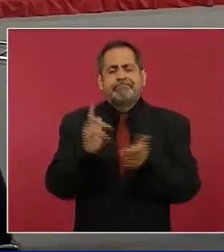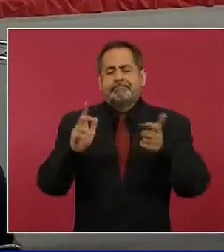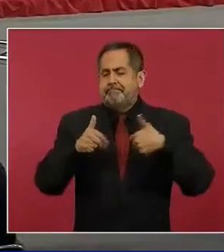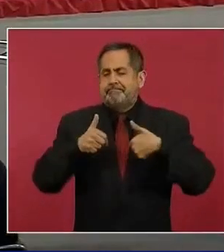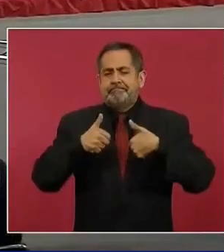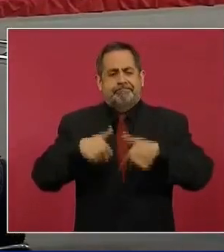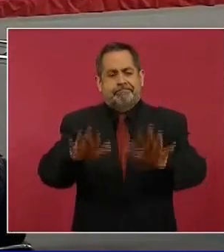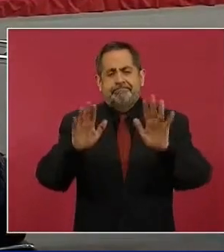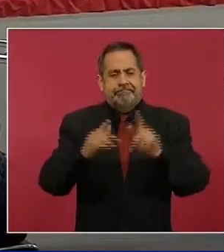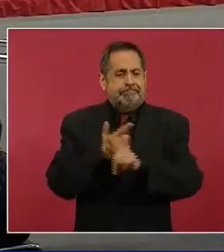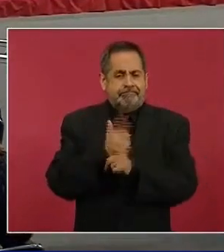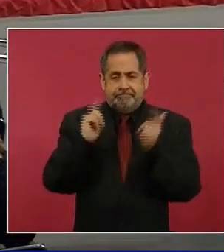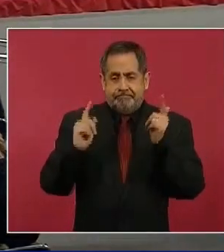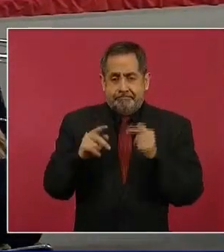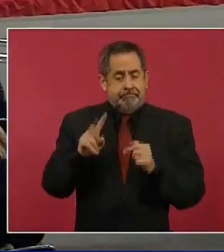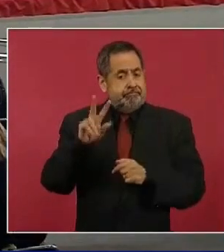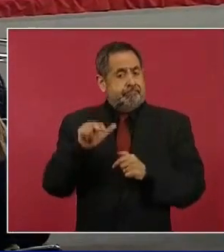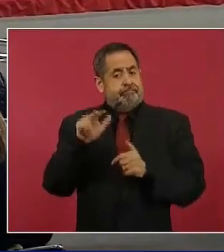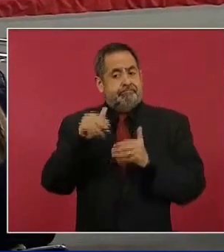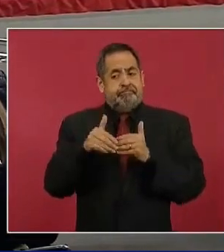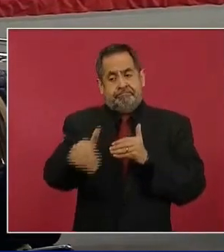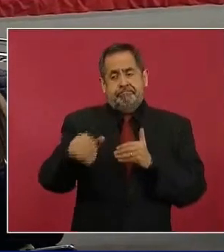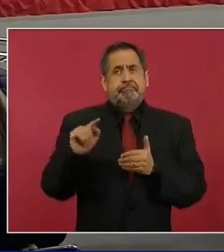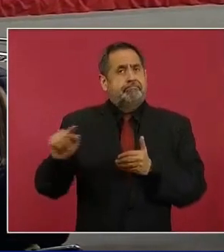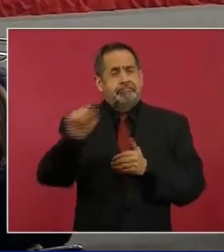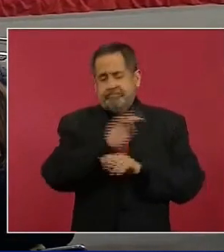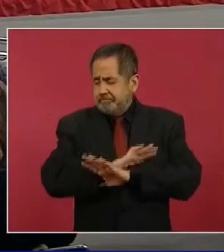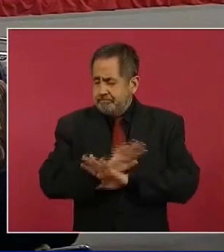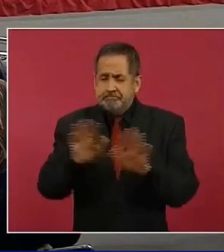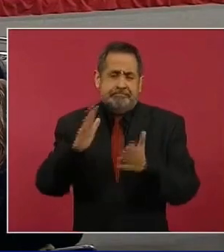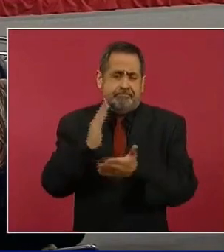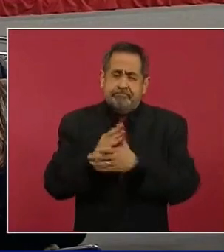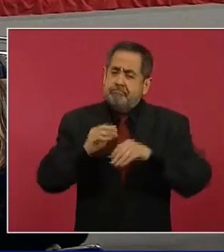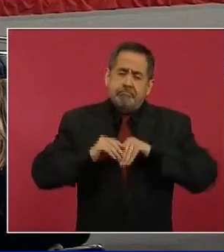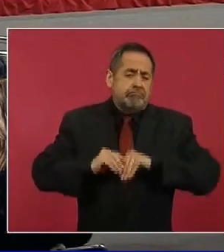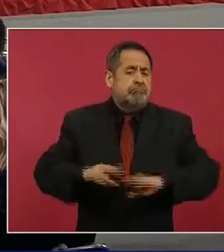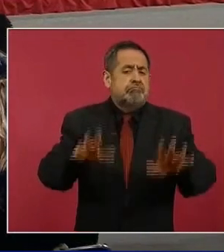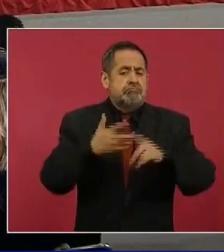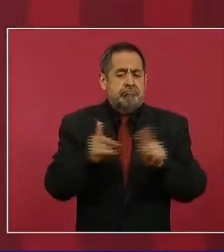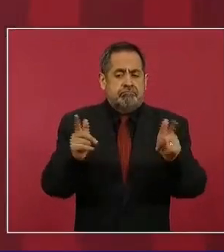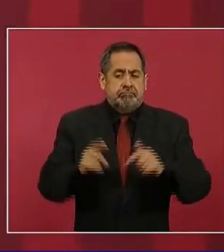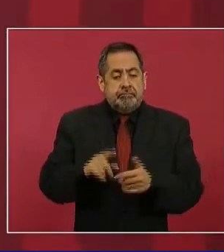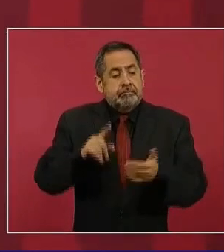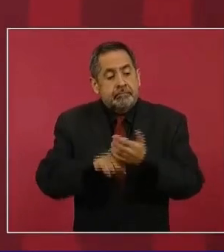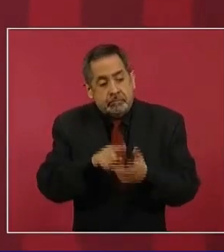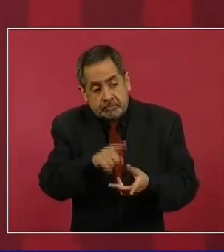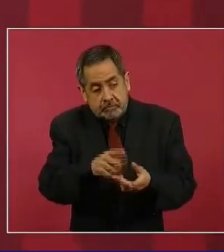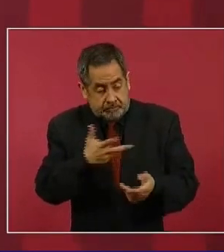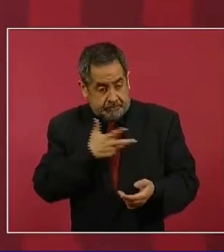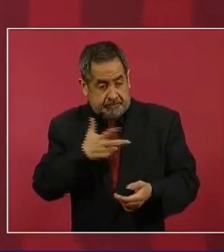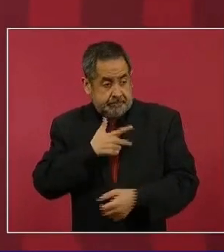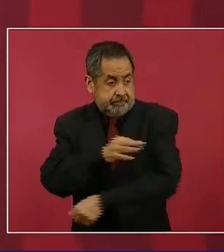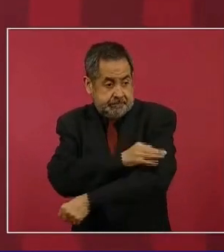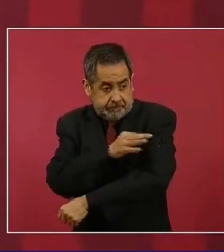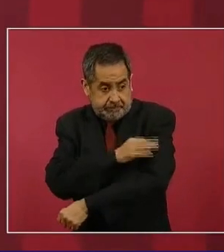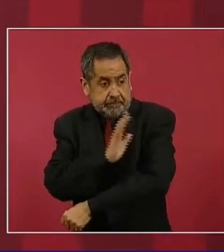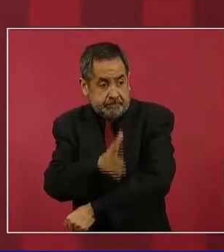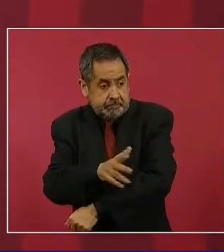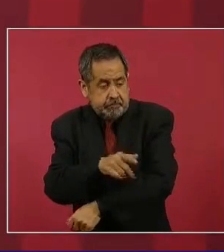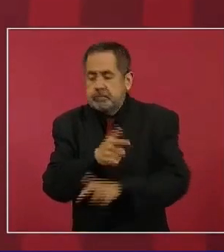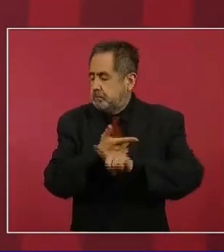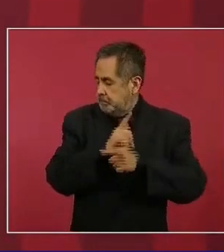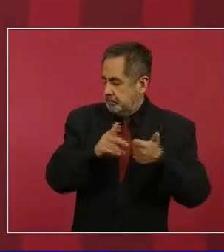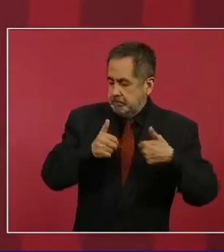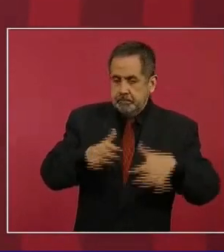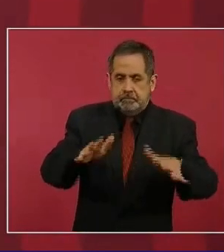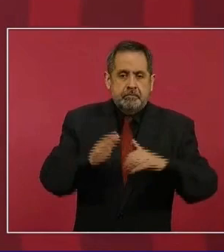cubrebocas y otras medidas, particularmente empezando con las personas vacunadas. Por eso es tan importante vacunarse,